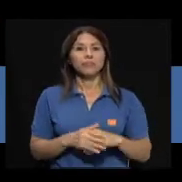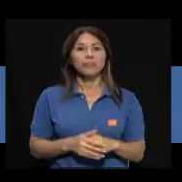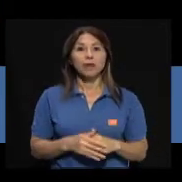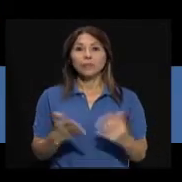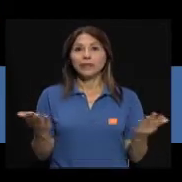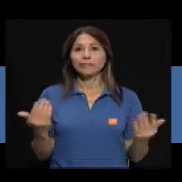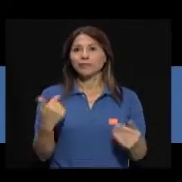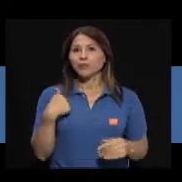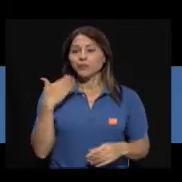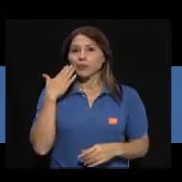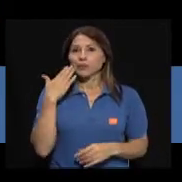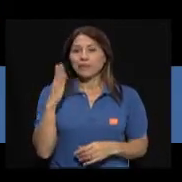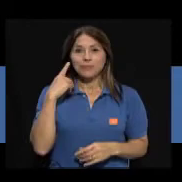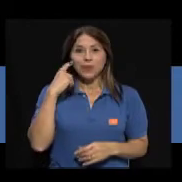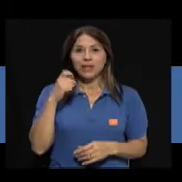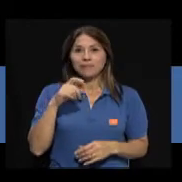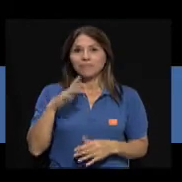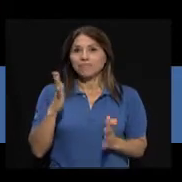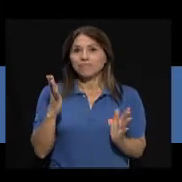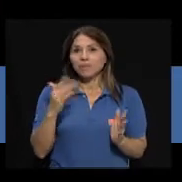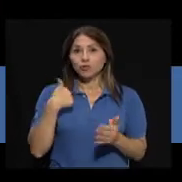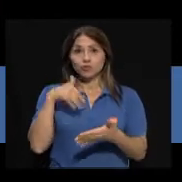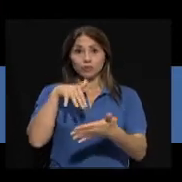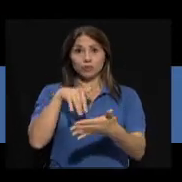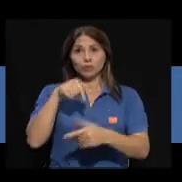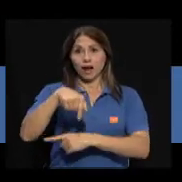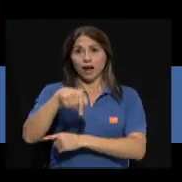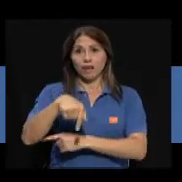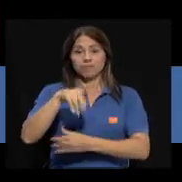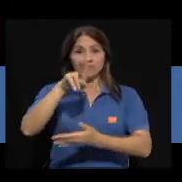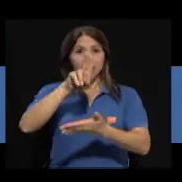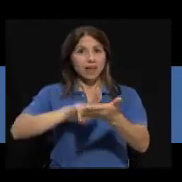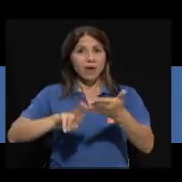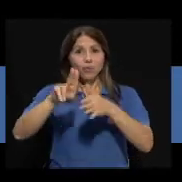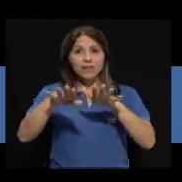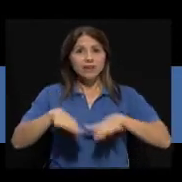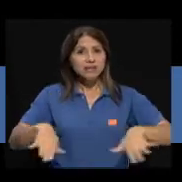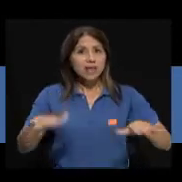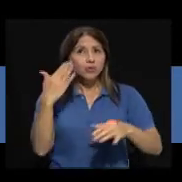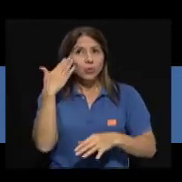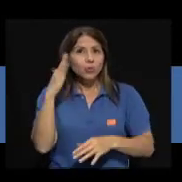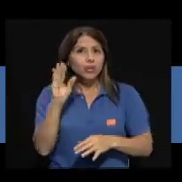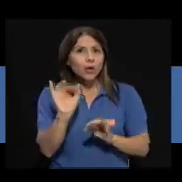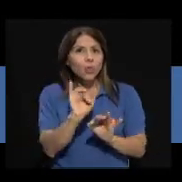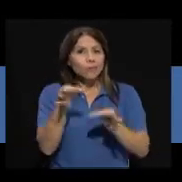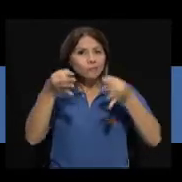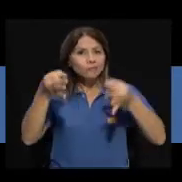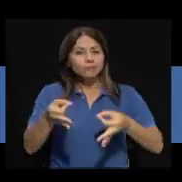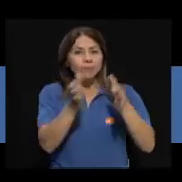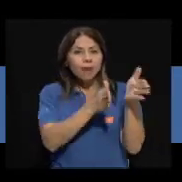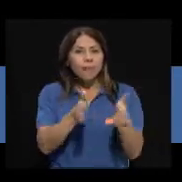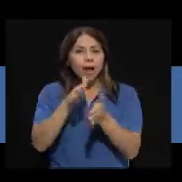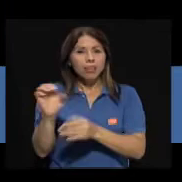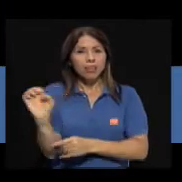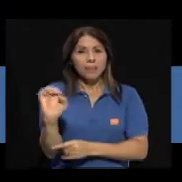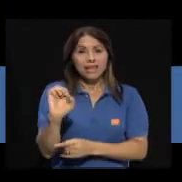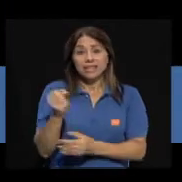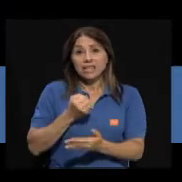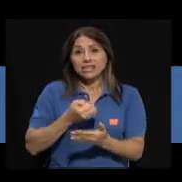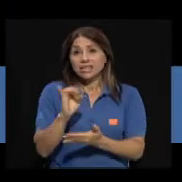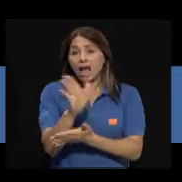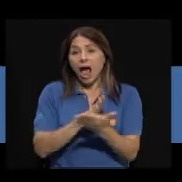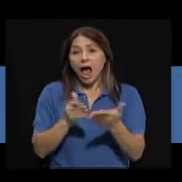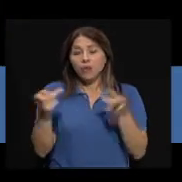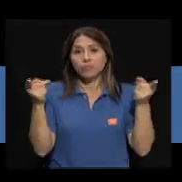la verdad no, no sé, porque en la universidad, yo estudio acá, no conozco bien como un plan de